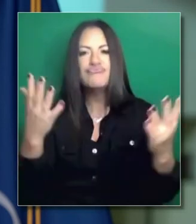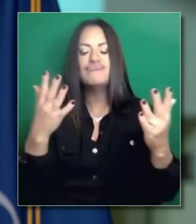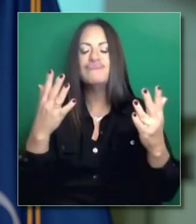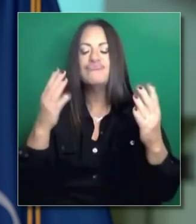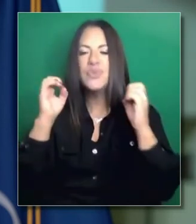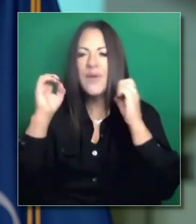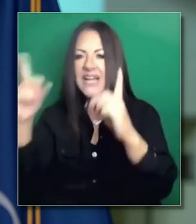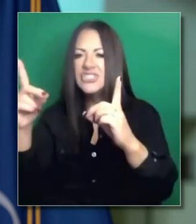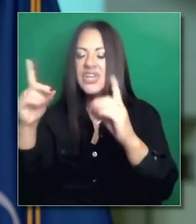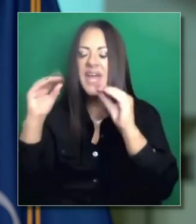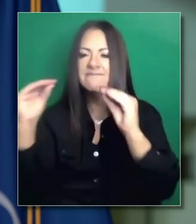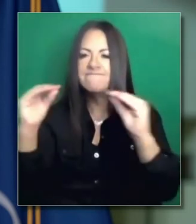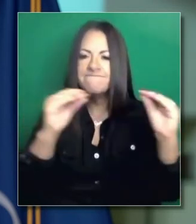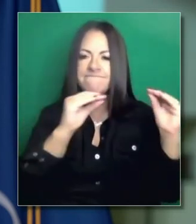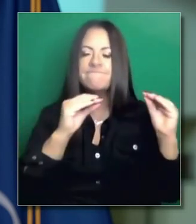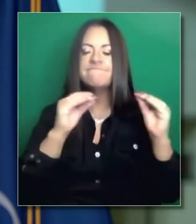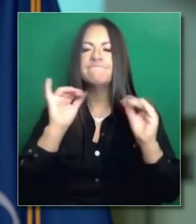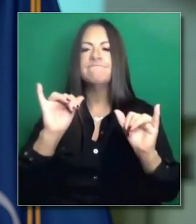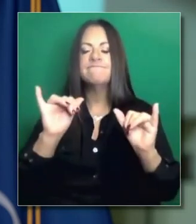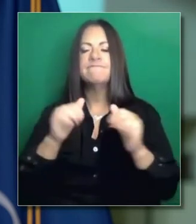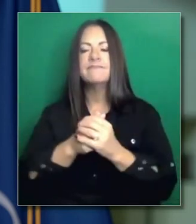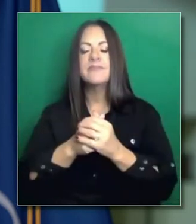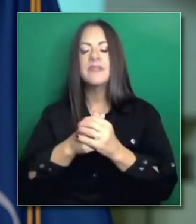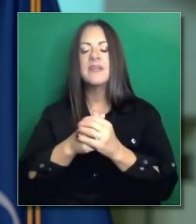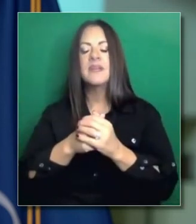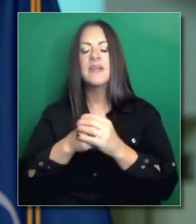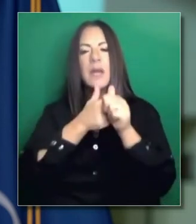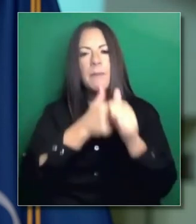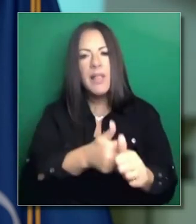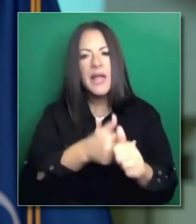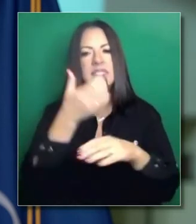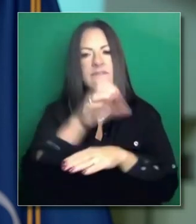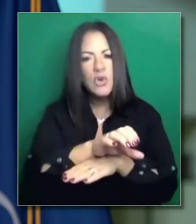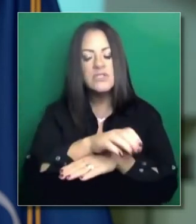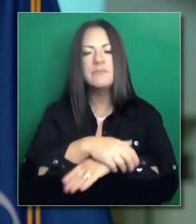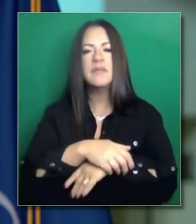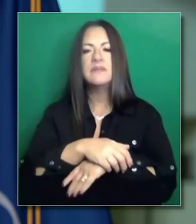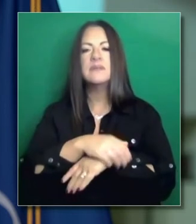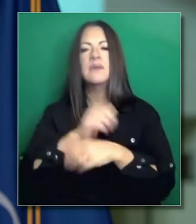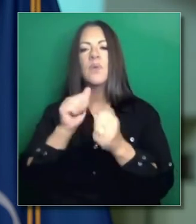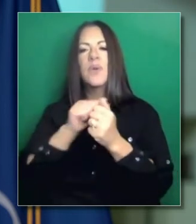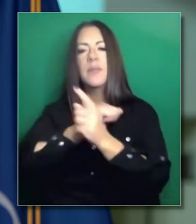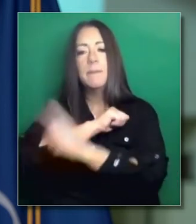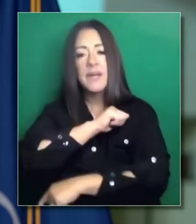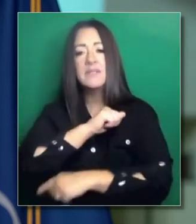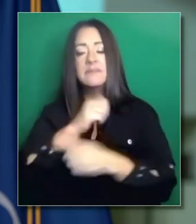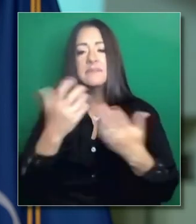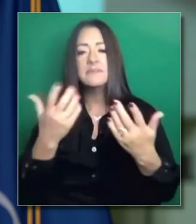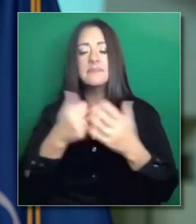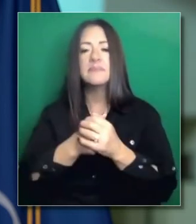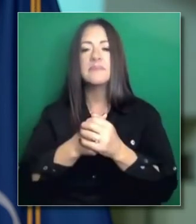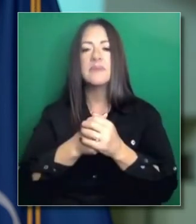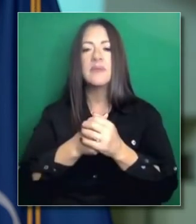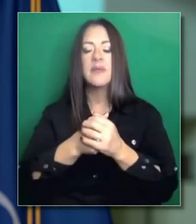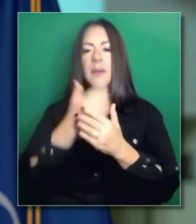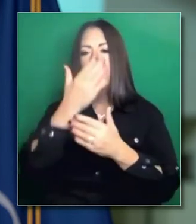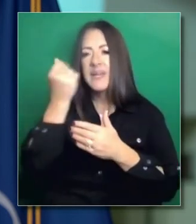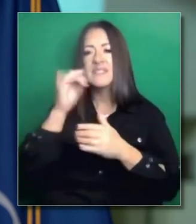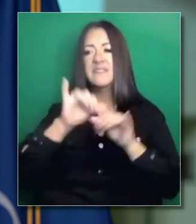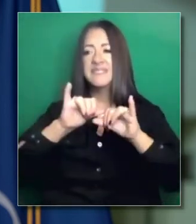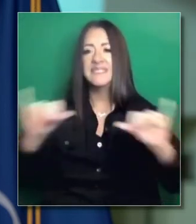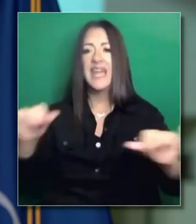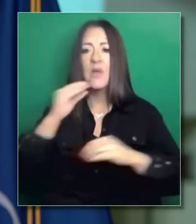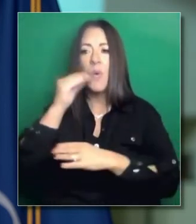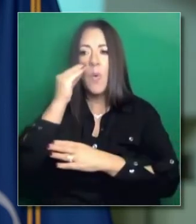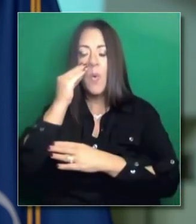público. Y recuerdo, no para castigar, sino para alentar a la gente. Y estamos viendo por esta orden